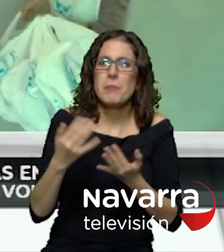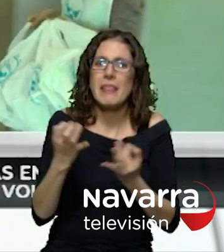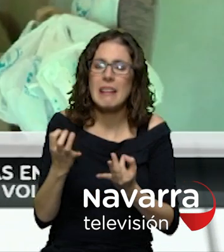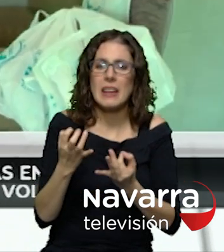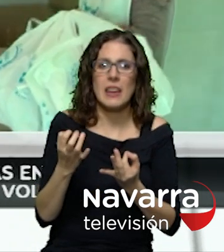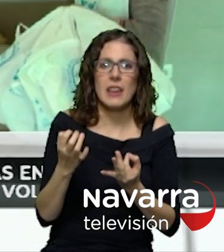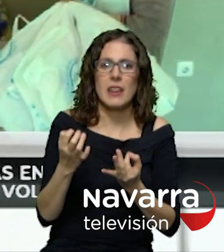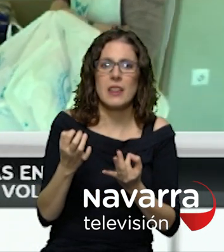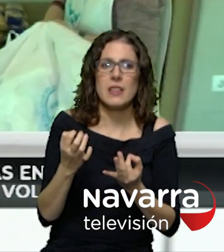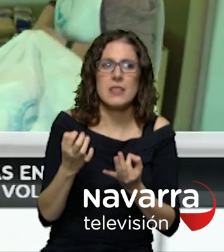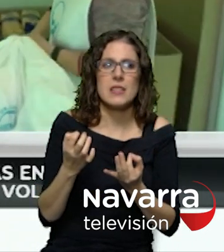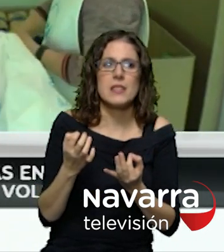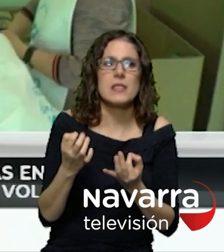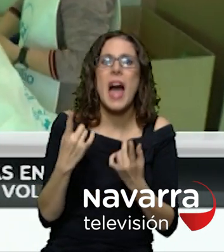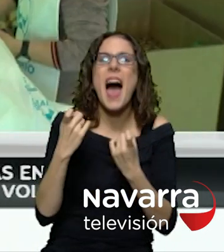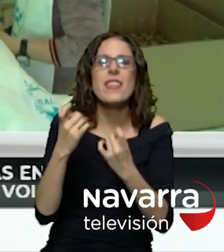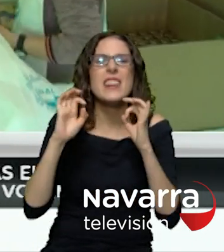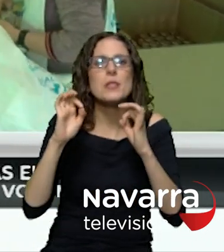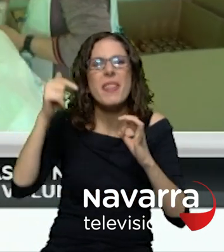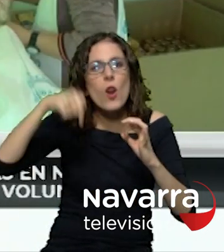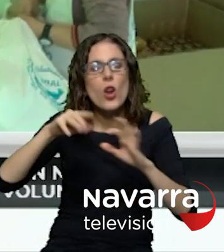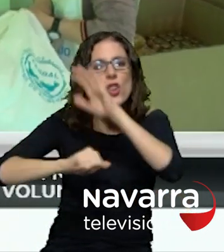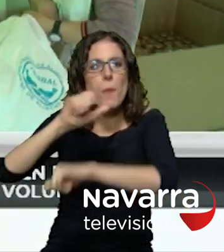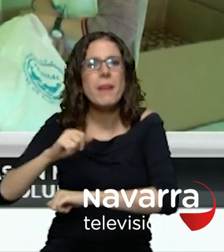todo echen a esas cestas para ayudarles